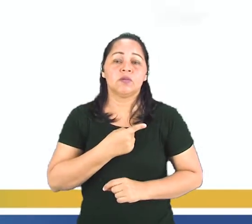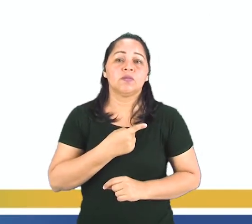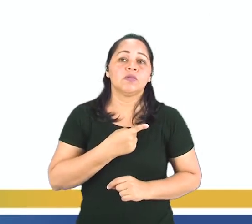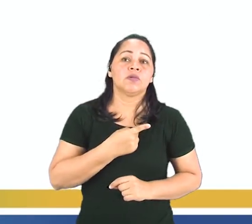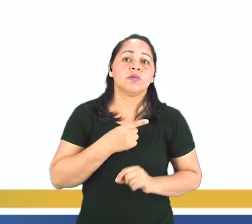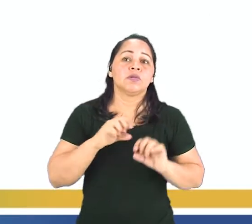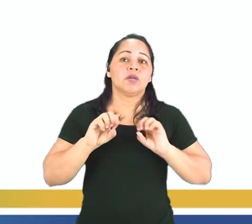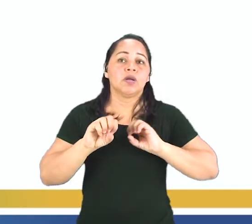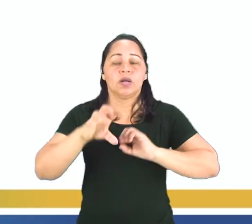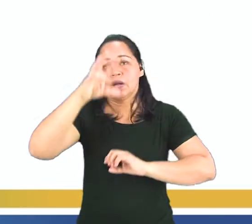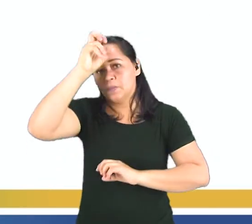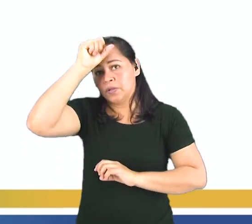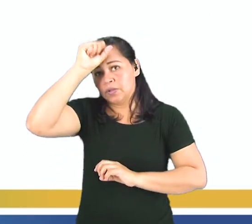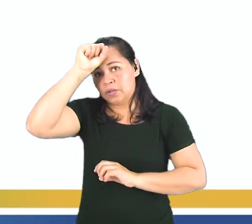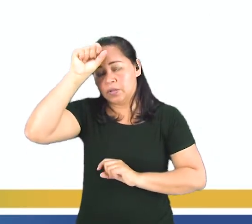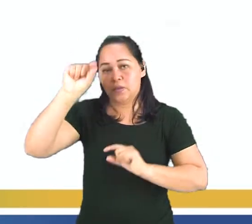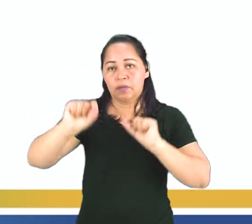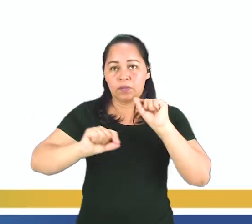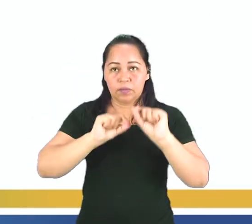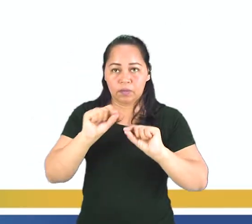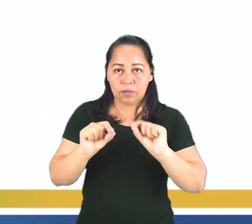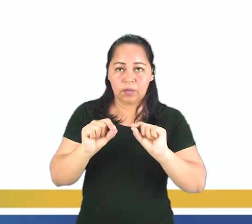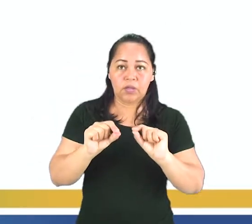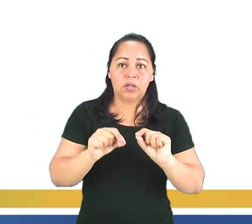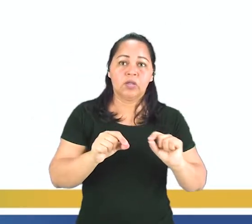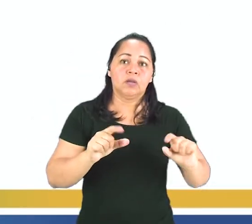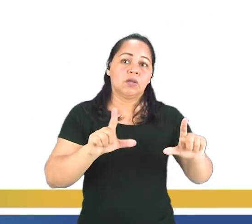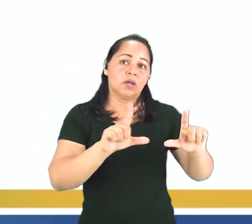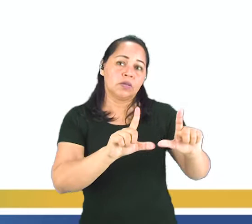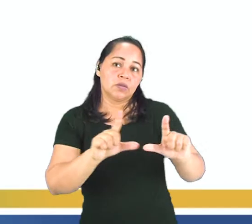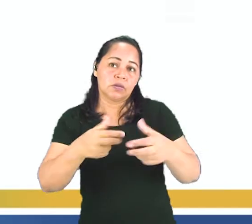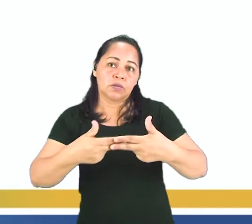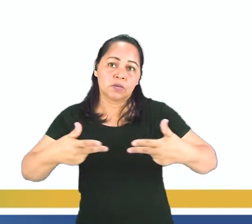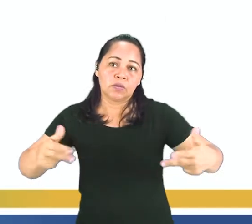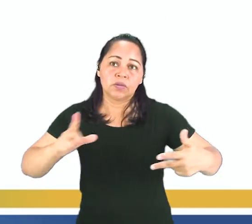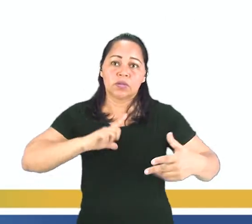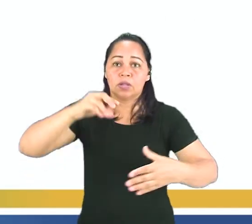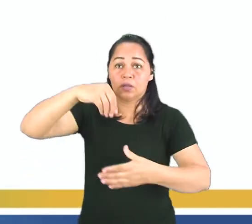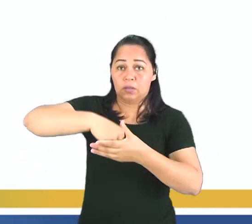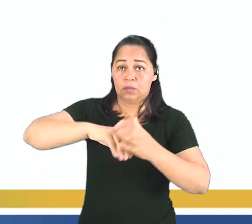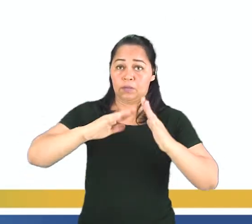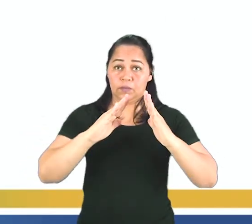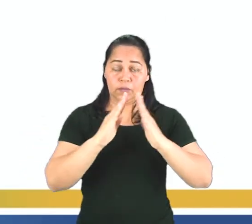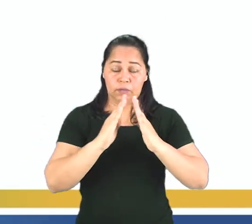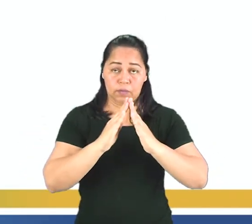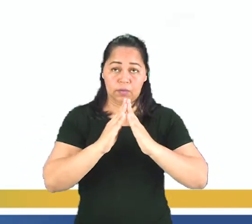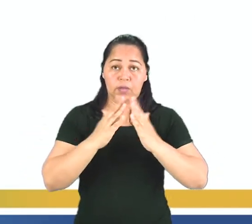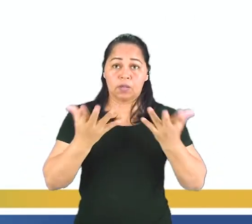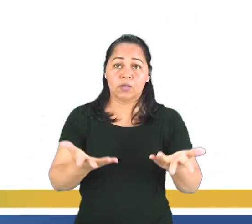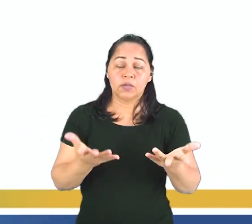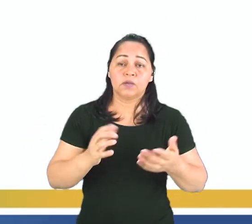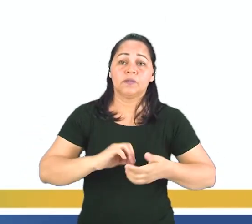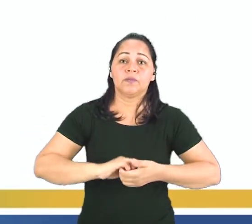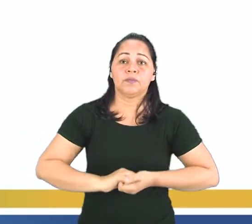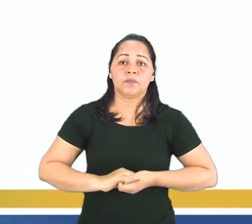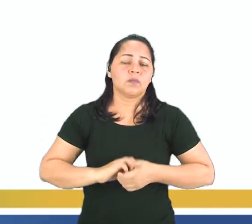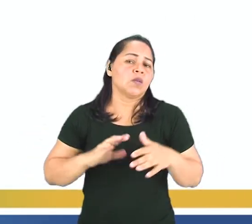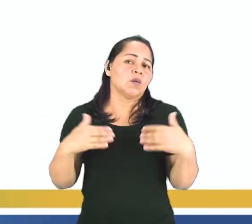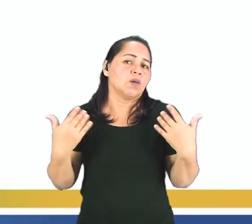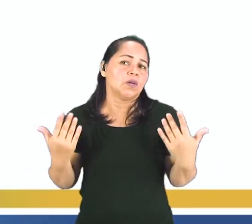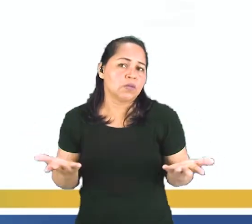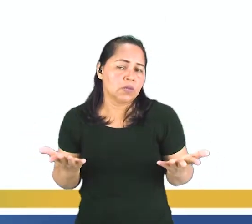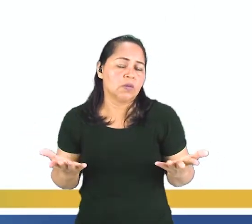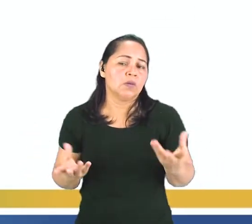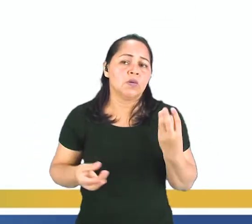los muebles. O sea, los móviles. ¿Está bien? O sea, vamos a ver los muebles de una casa. ¿Cuáles son?